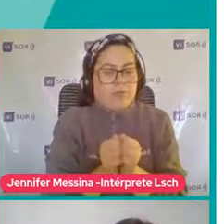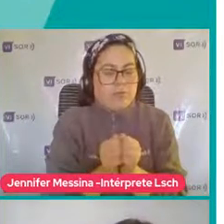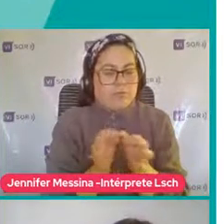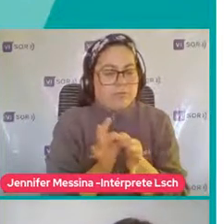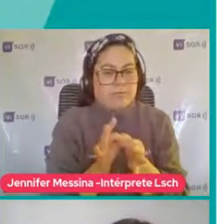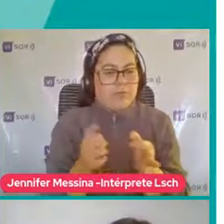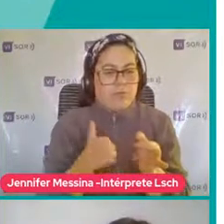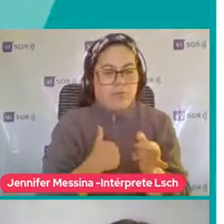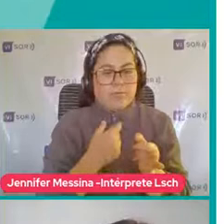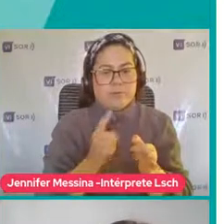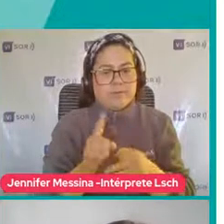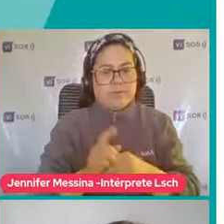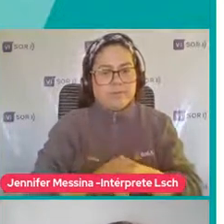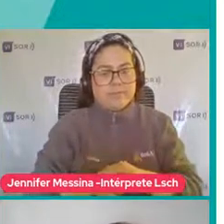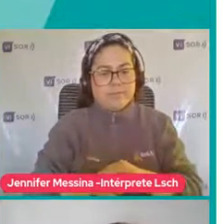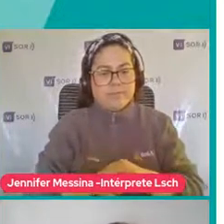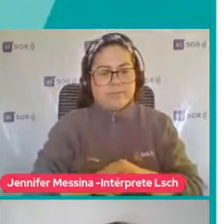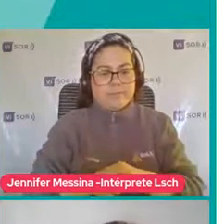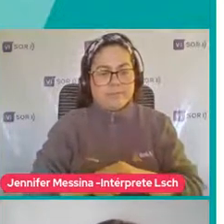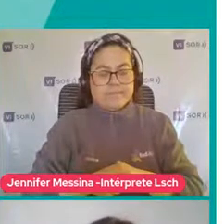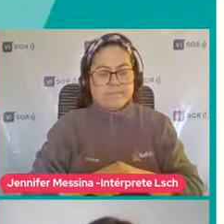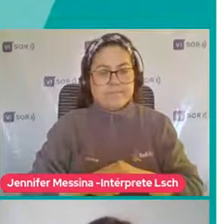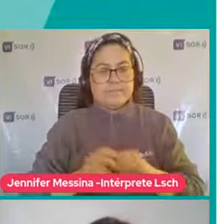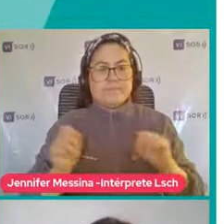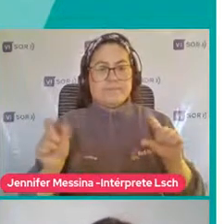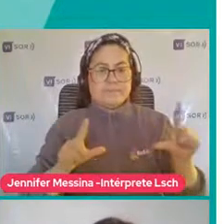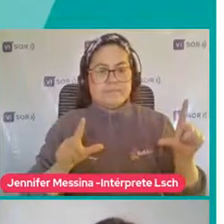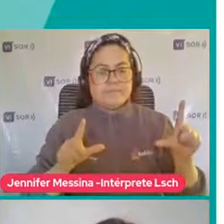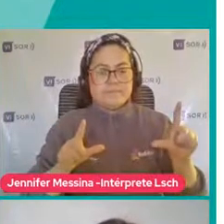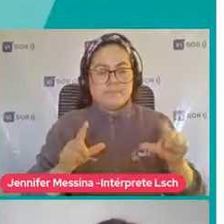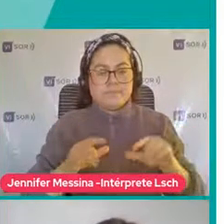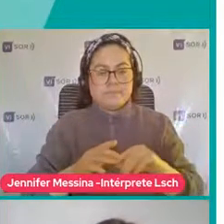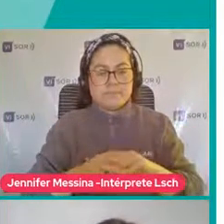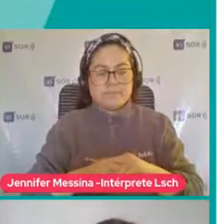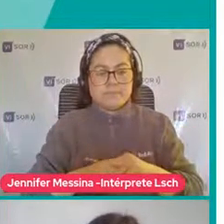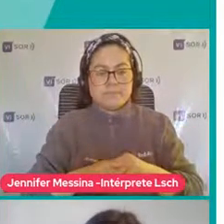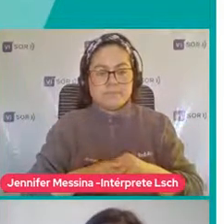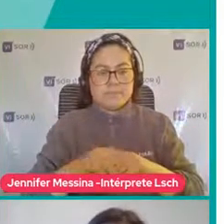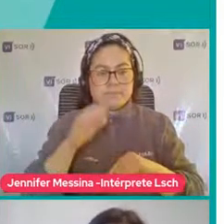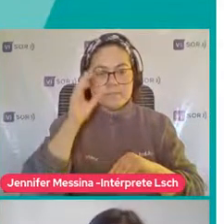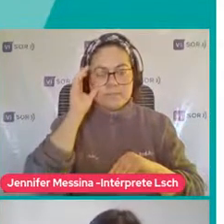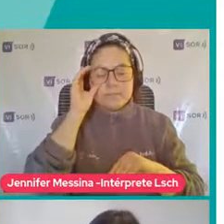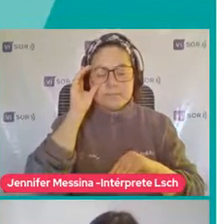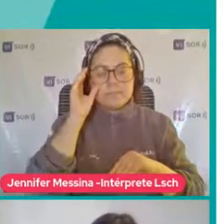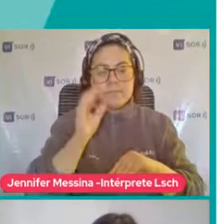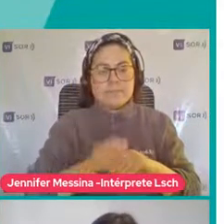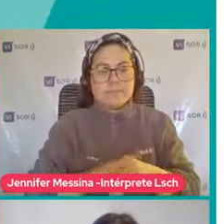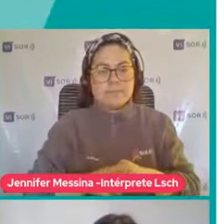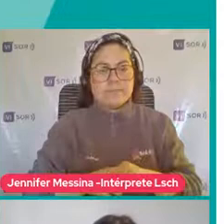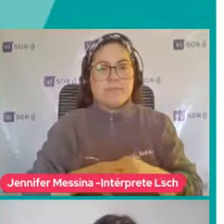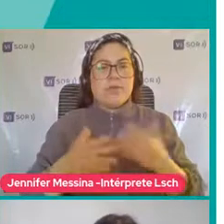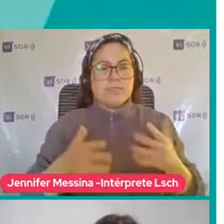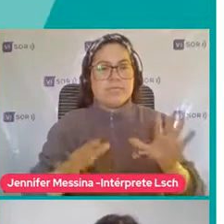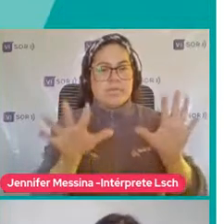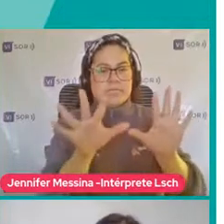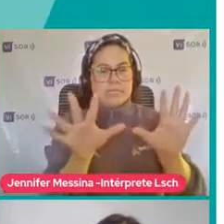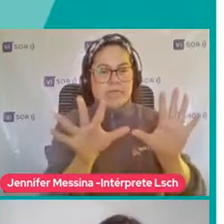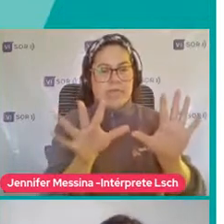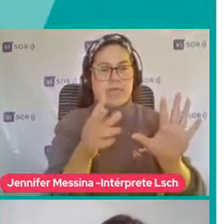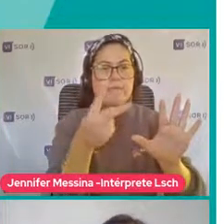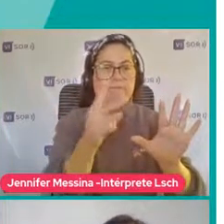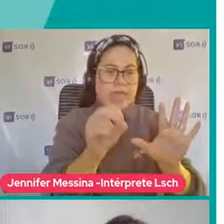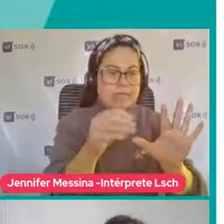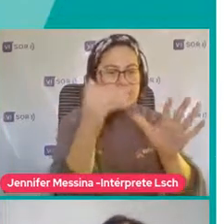presente O muy pocas veces ¿Sí? Pasemos a la siguiente Para ver entonces ¿Qué pasa? Yo voy a ir a observar Estas diez o estas veinte conductas